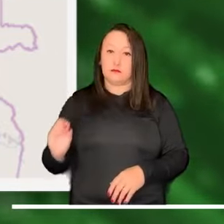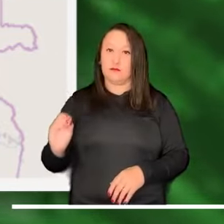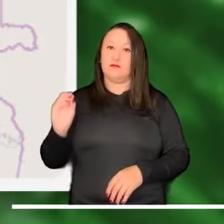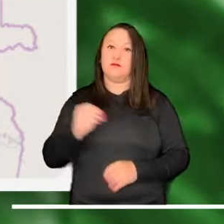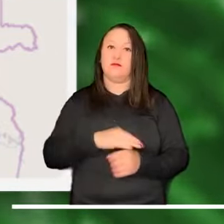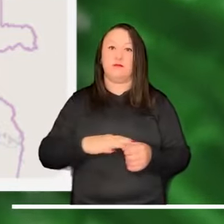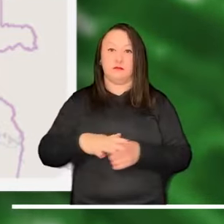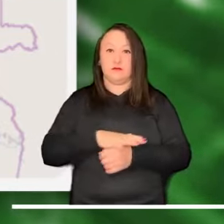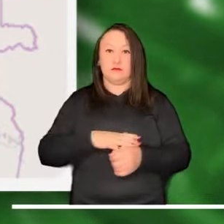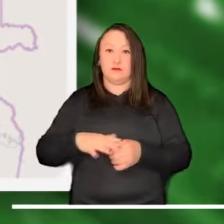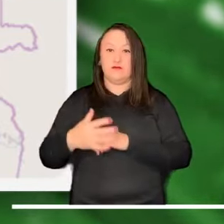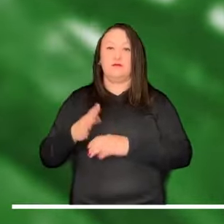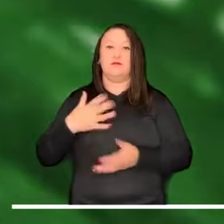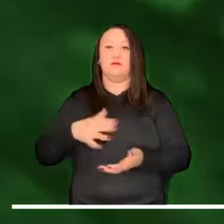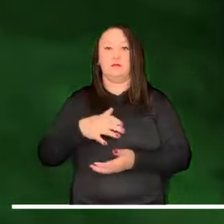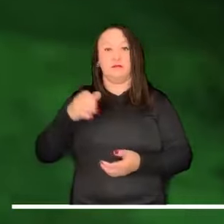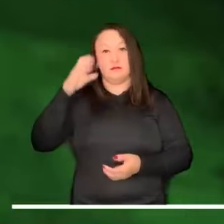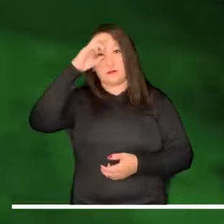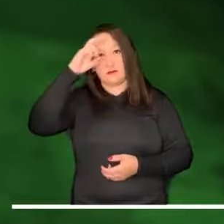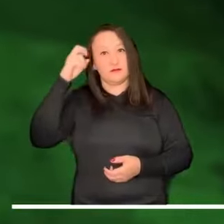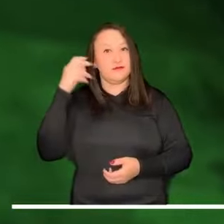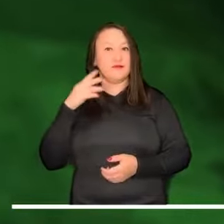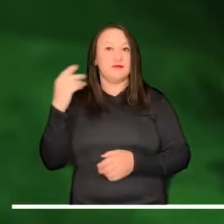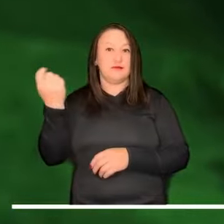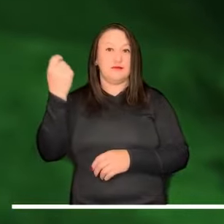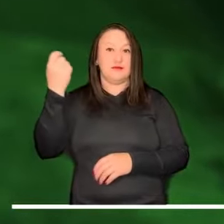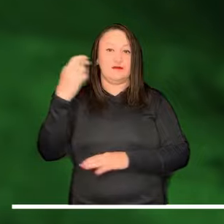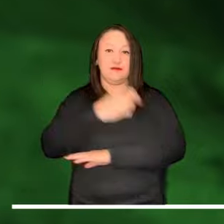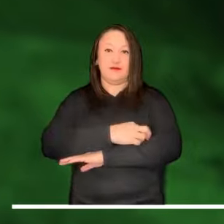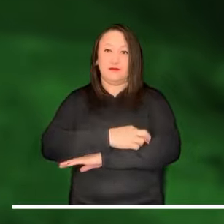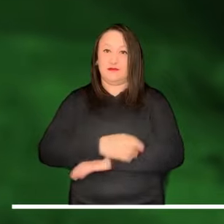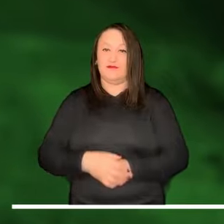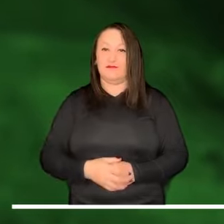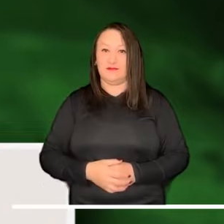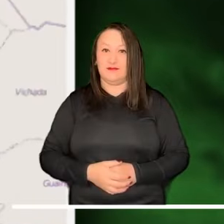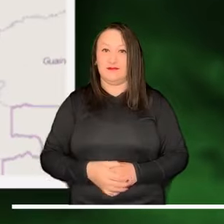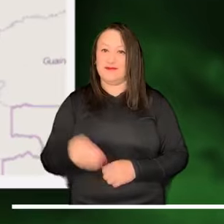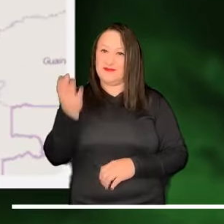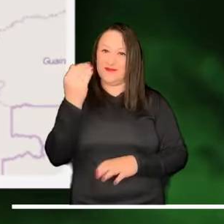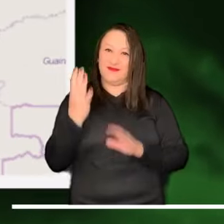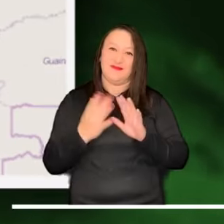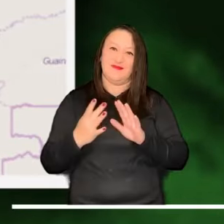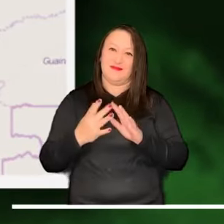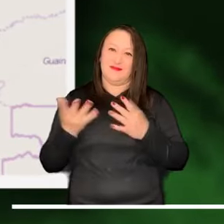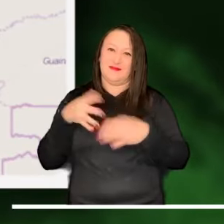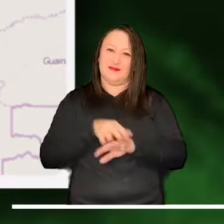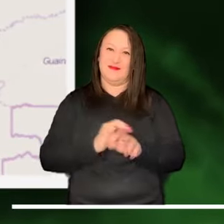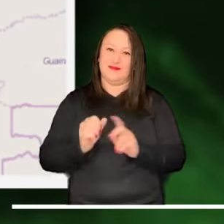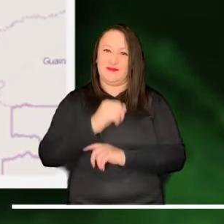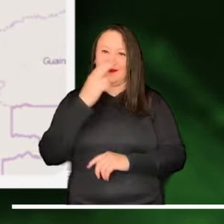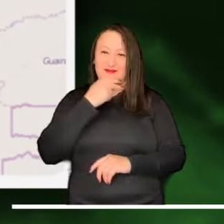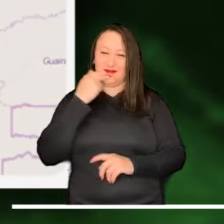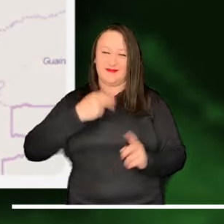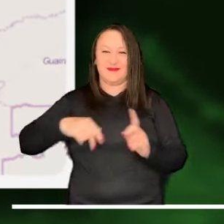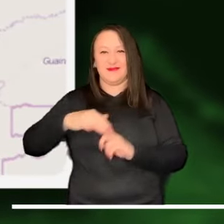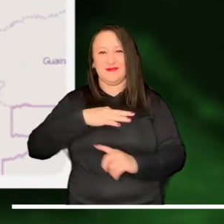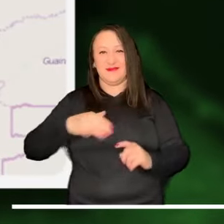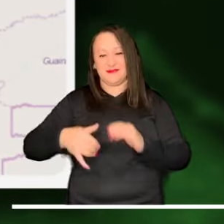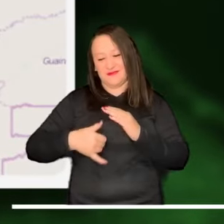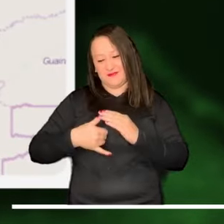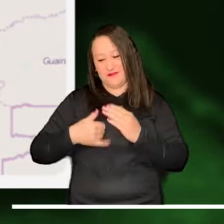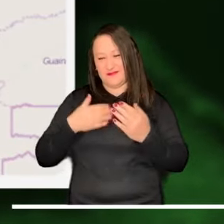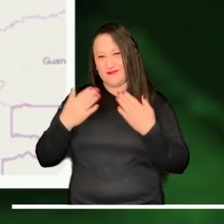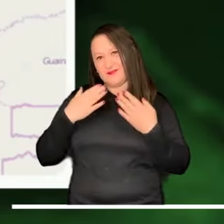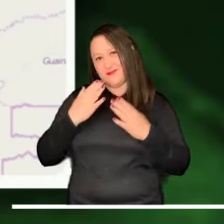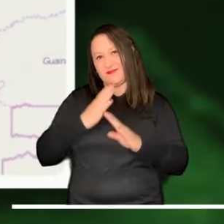por posibles deslizamientos de tierra en zonas de El Pacífico, Antioquia, Caldas, Risaralda, Cundinamarca, Los